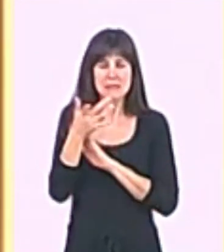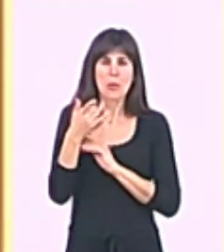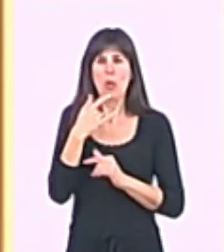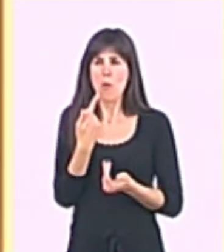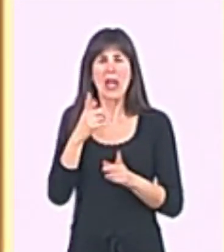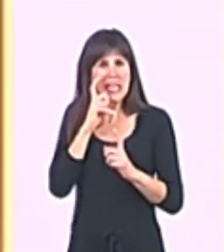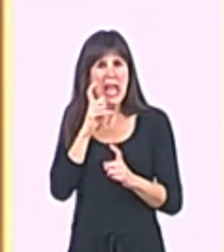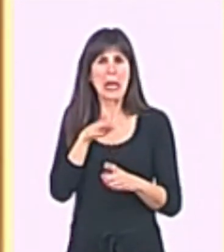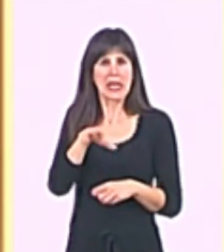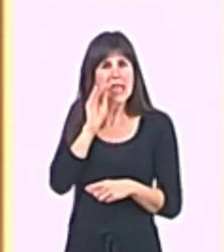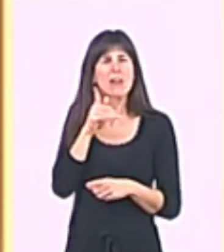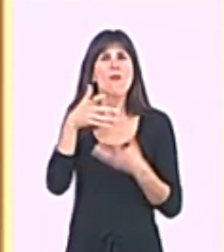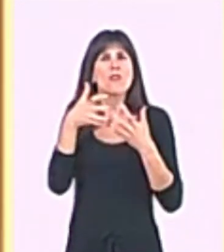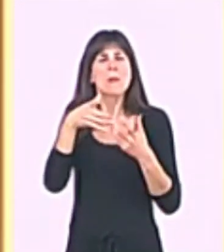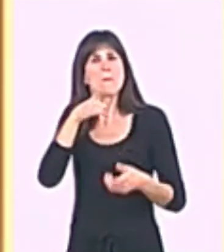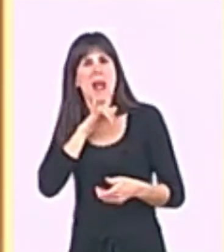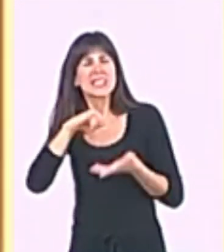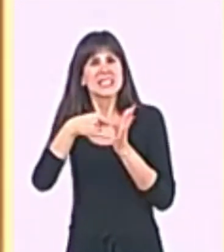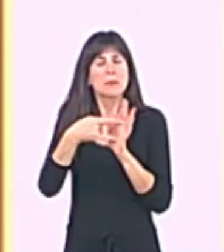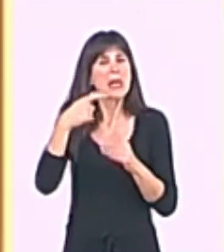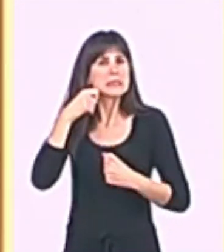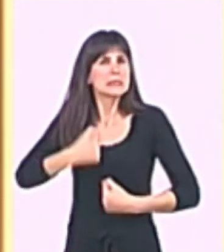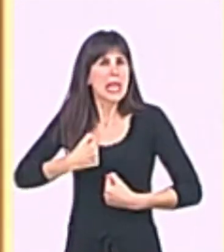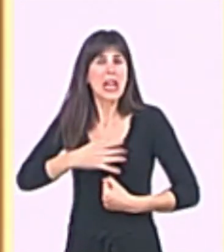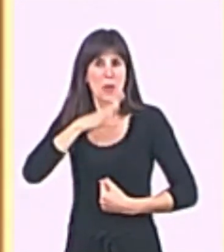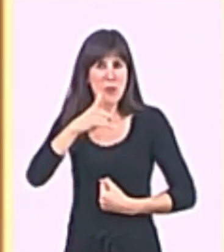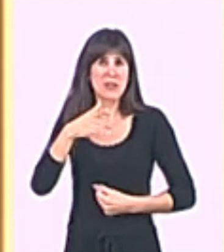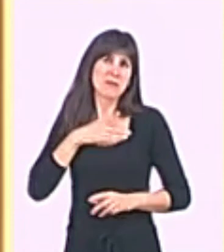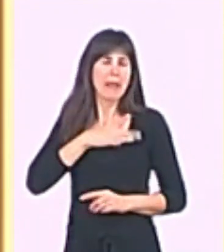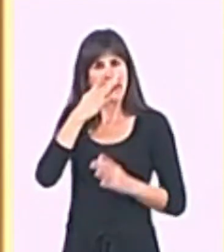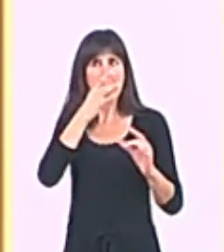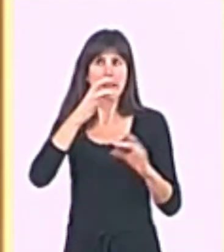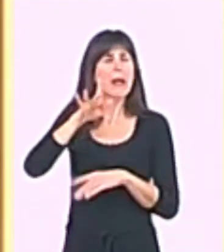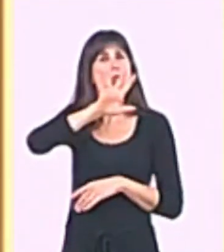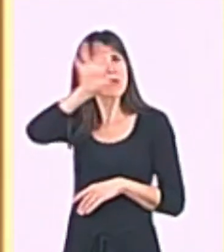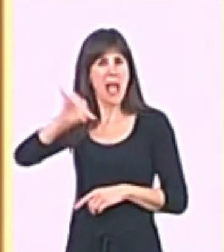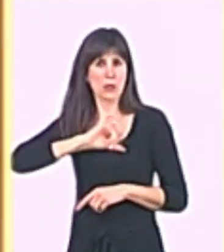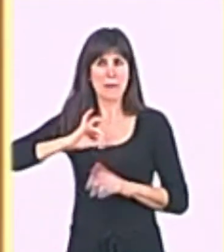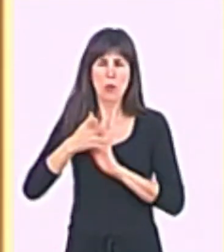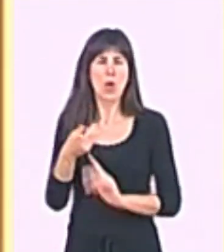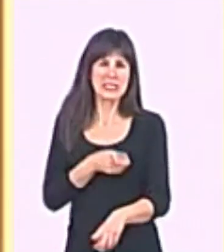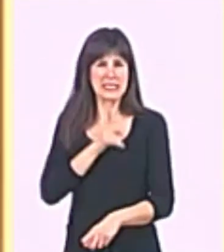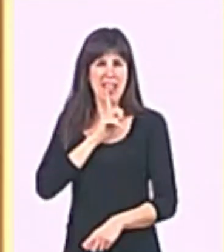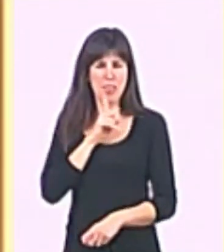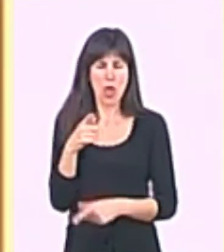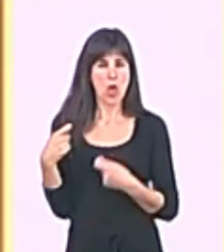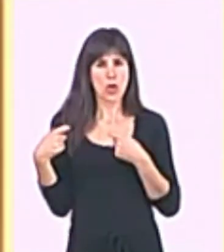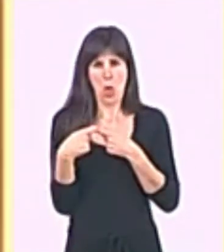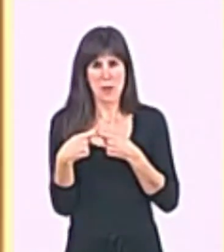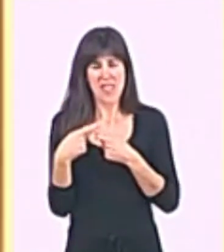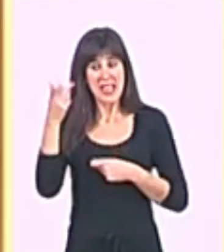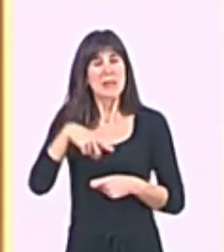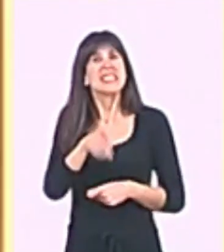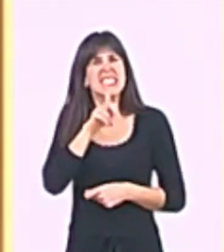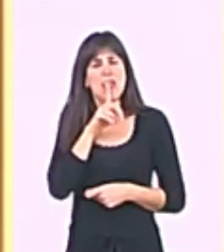funcionamiento del sistema sanitario al conjunto de la Comunidad Autónoma, con su silencio cómplice y, lo que es más grave, con el